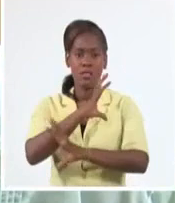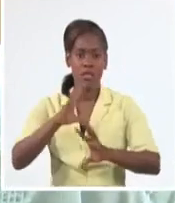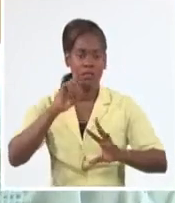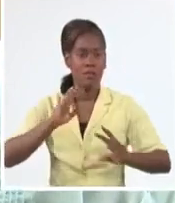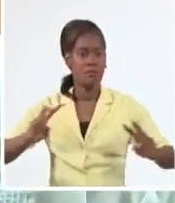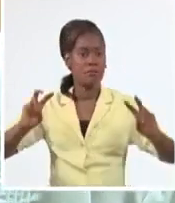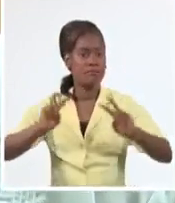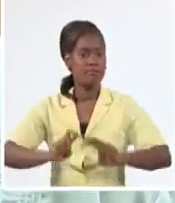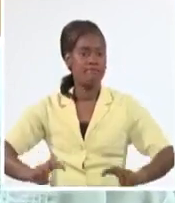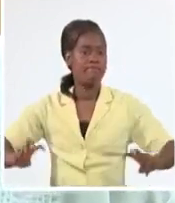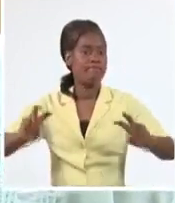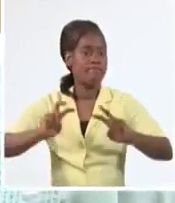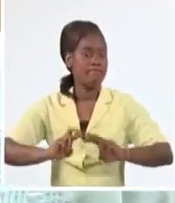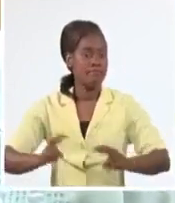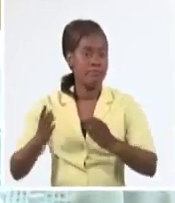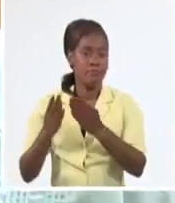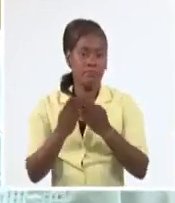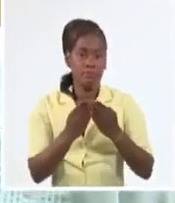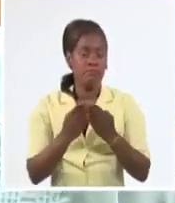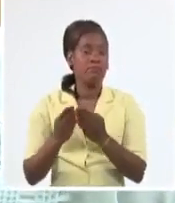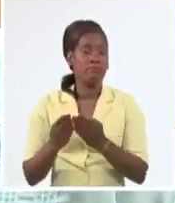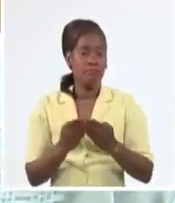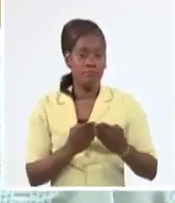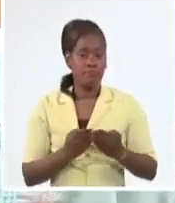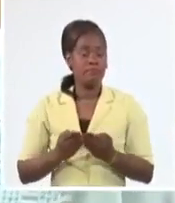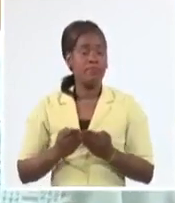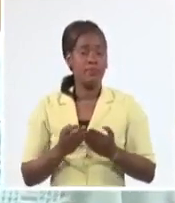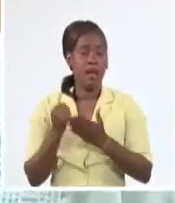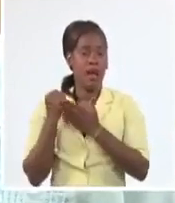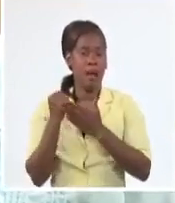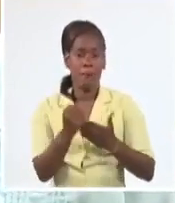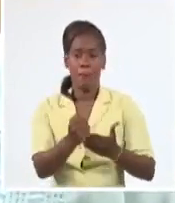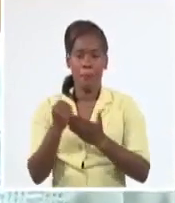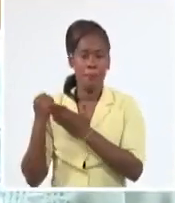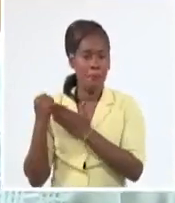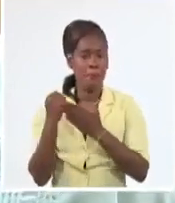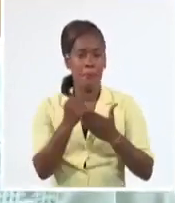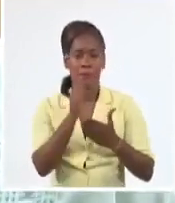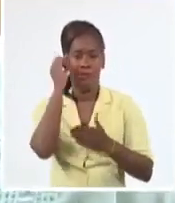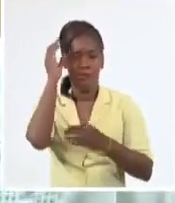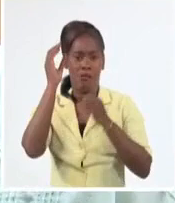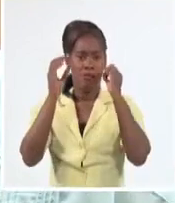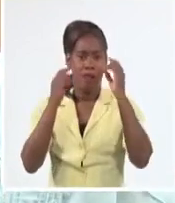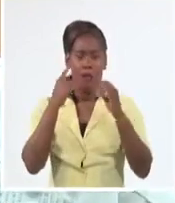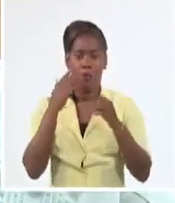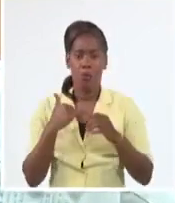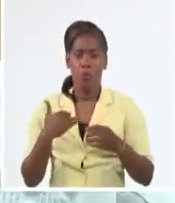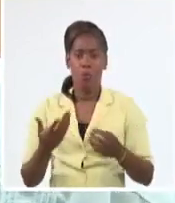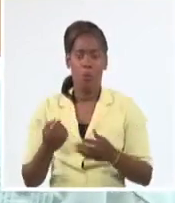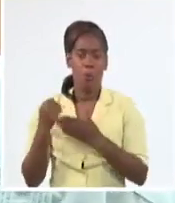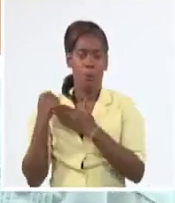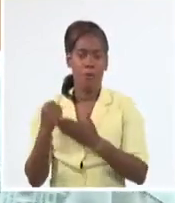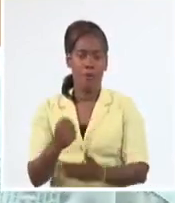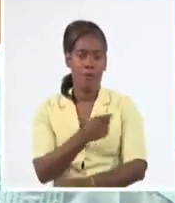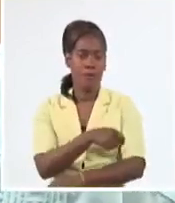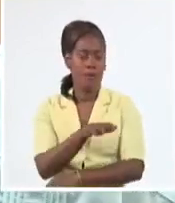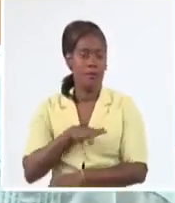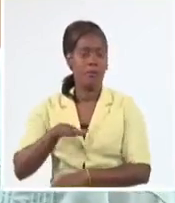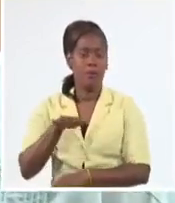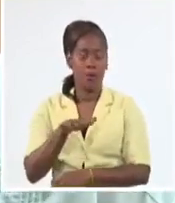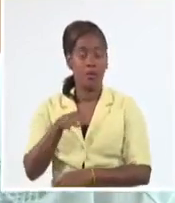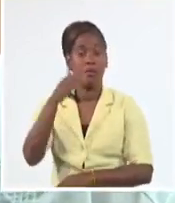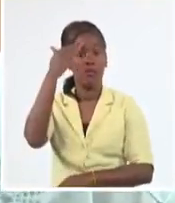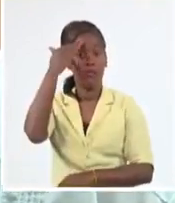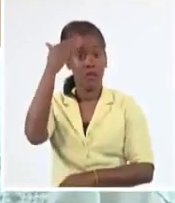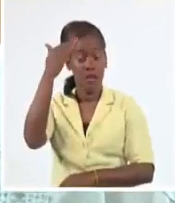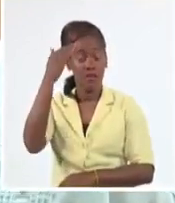no están aquí con nosotros, que realmente no han vivido durante esos 44 días para otra cosa que no sea cumplir con